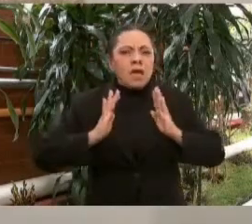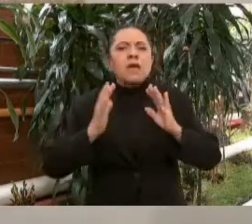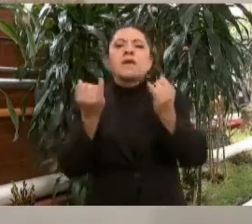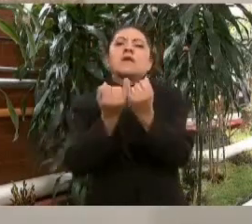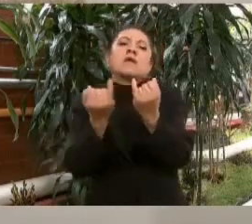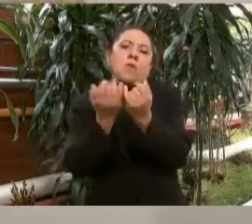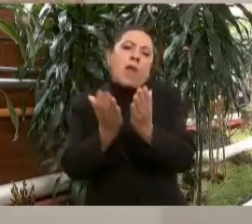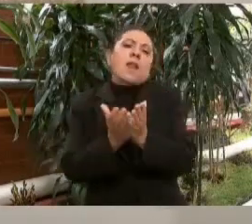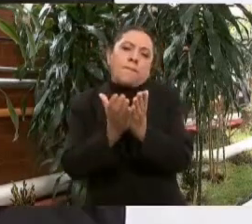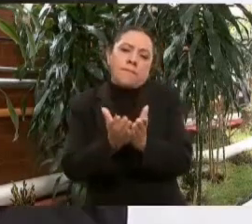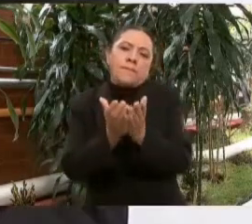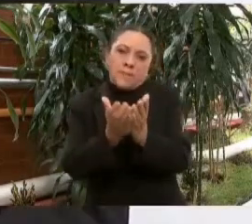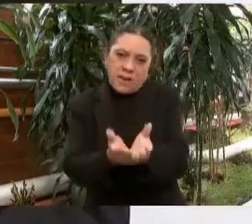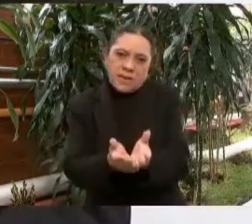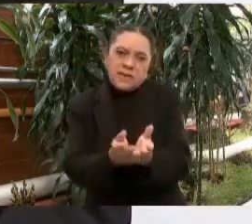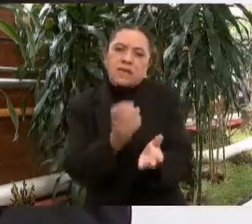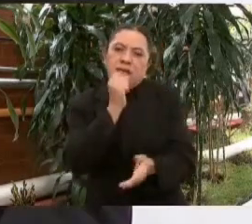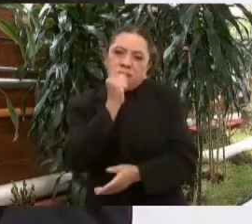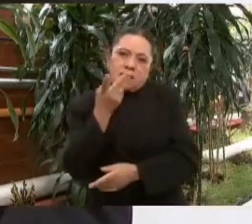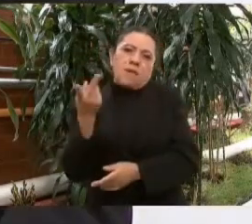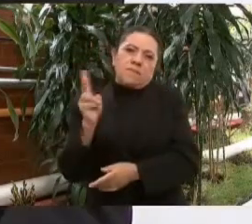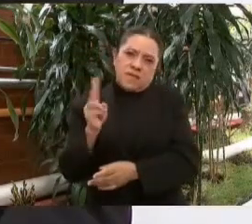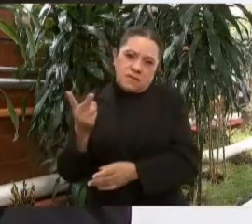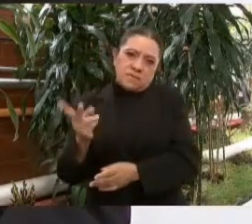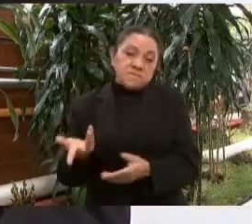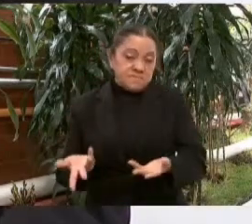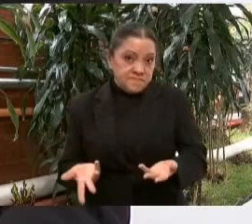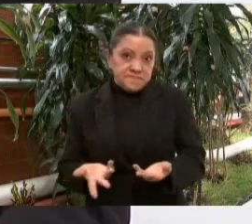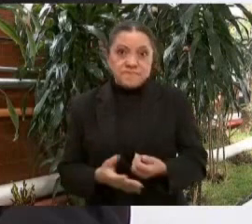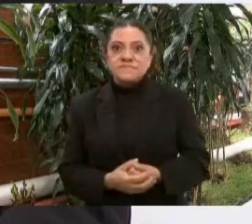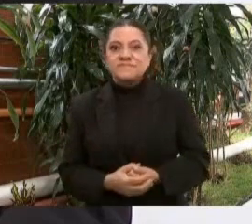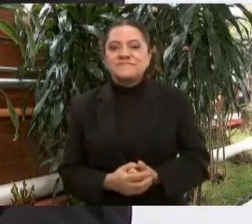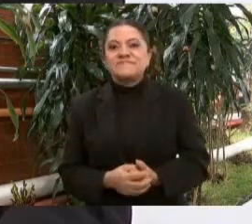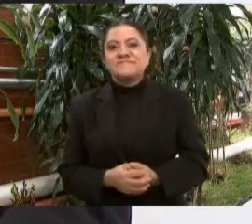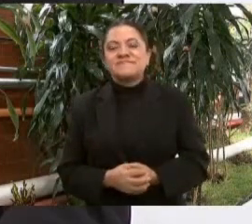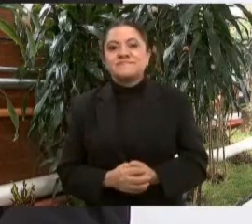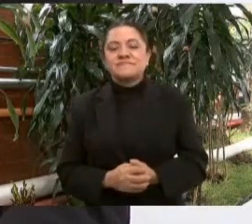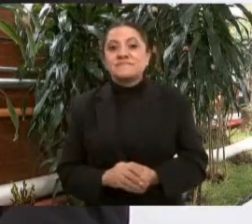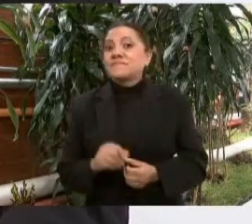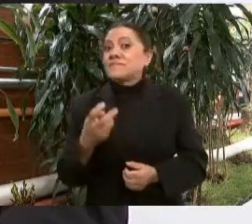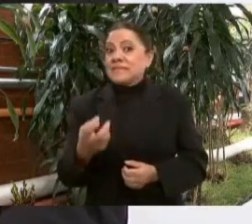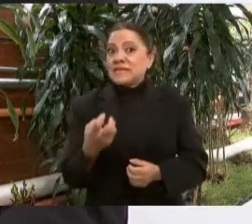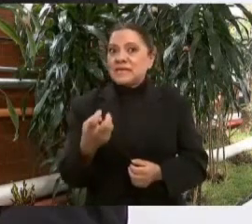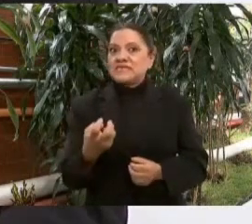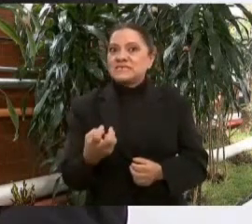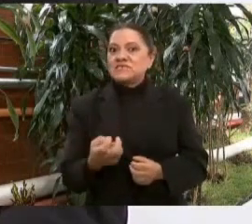como el Ejército. Esto